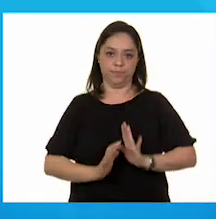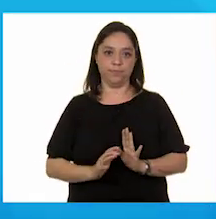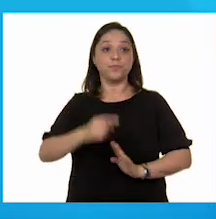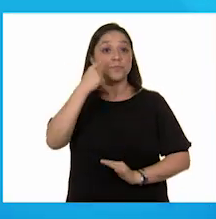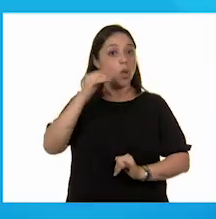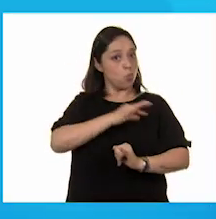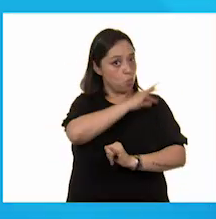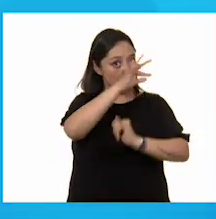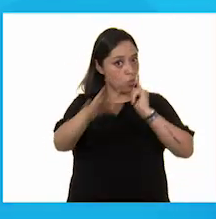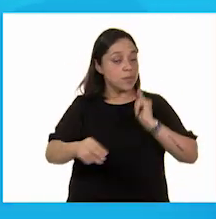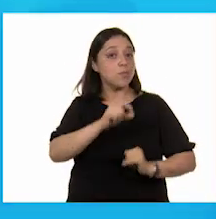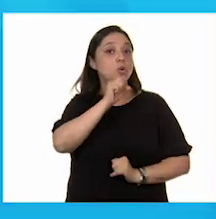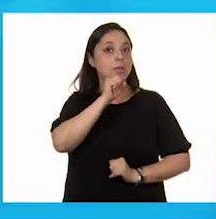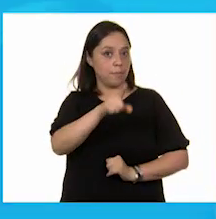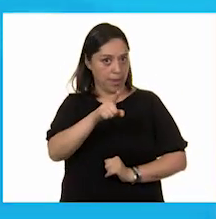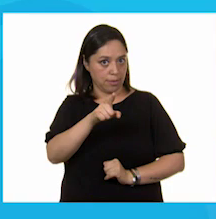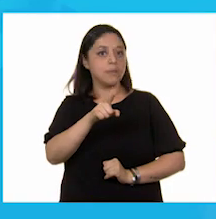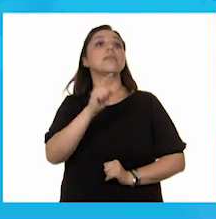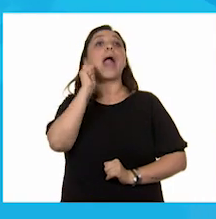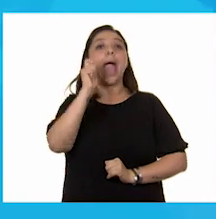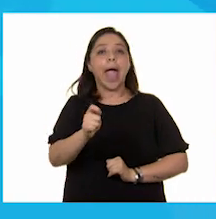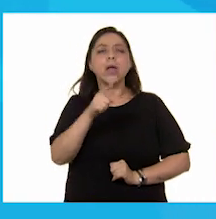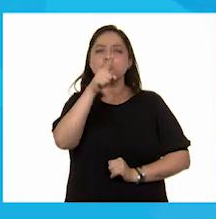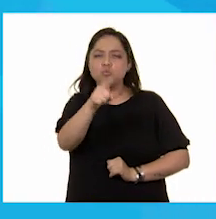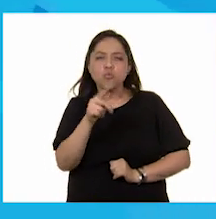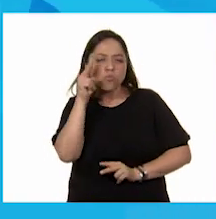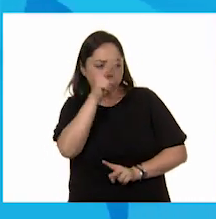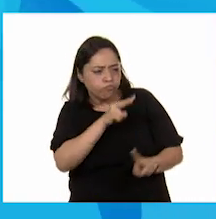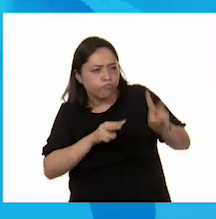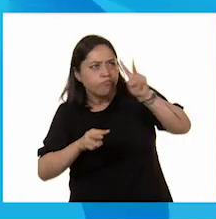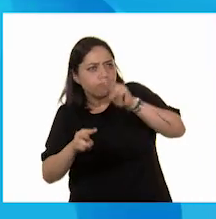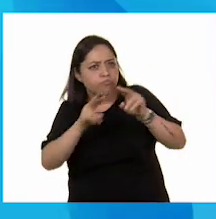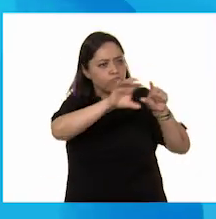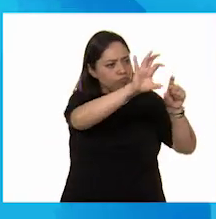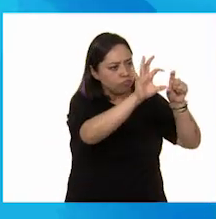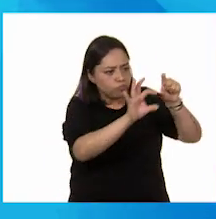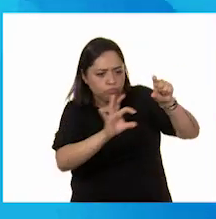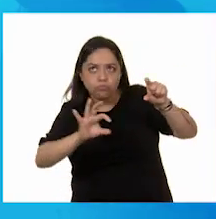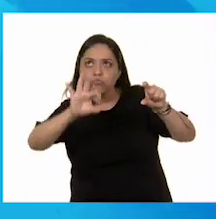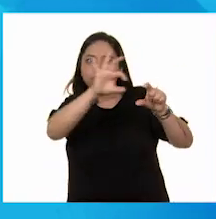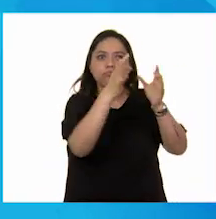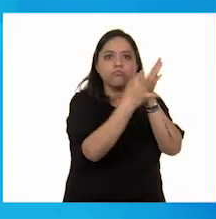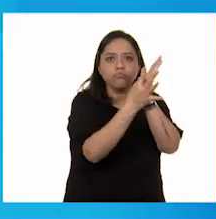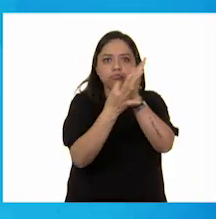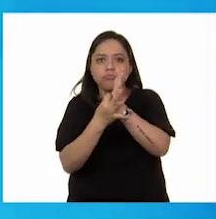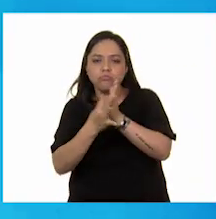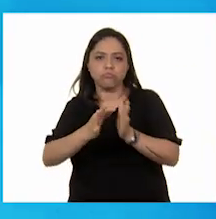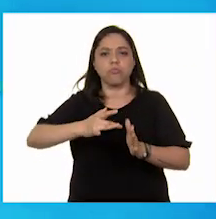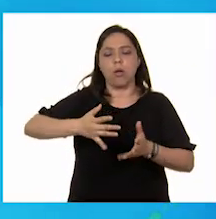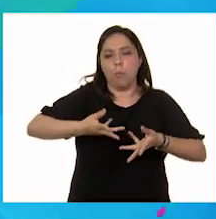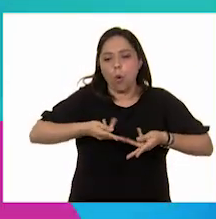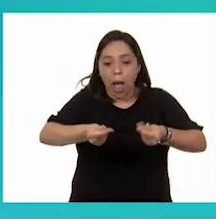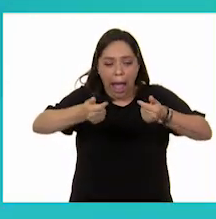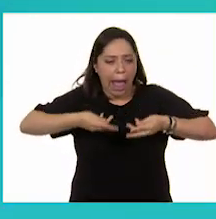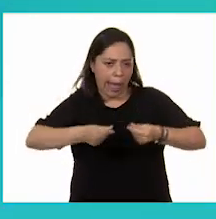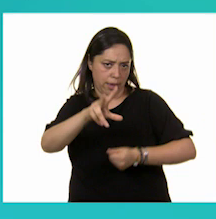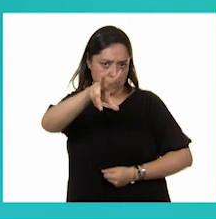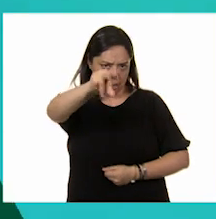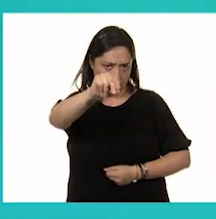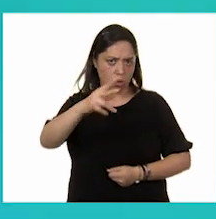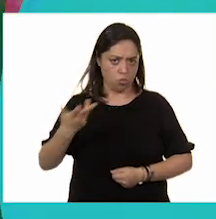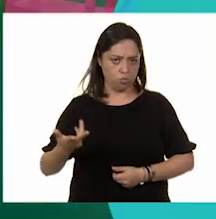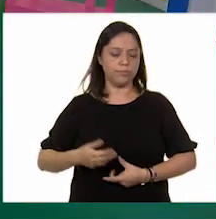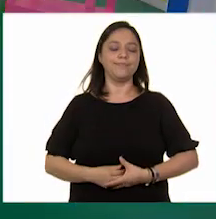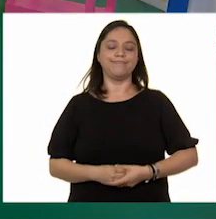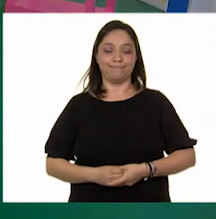pero no menos importante, revisa periódicamente que tus instalaciones no presenten derrames ni fugas de agua. Muy bien.